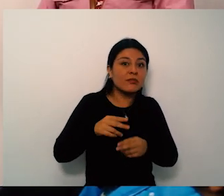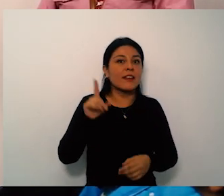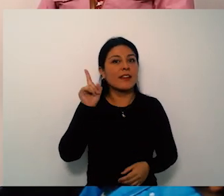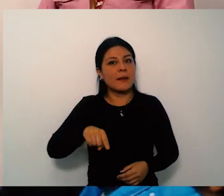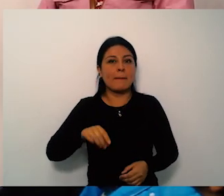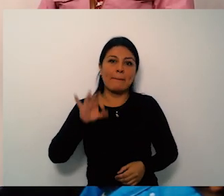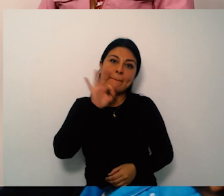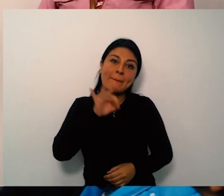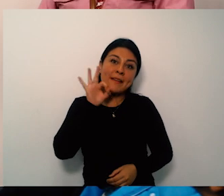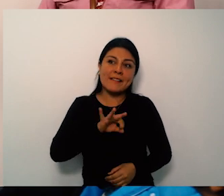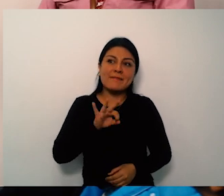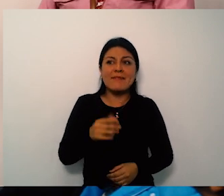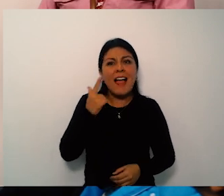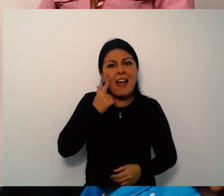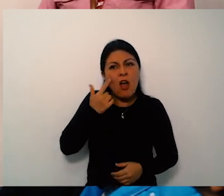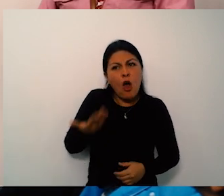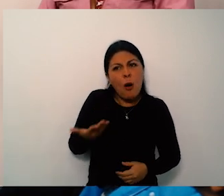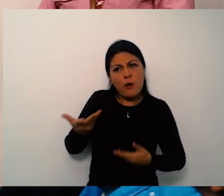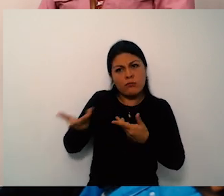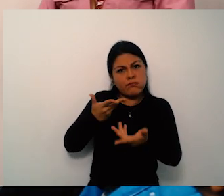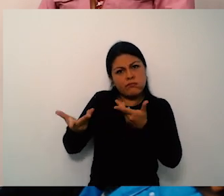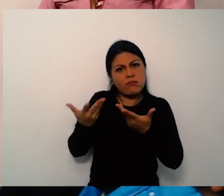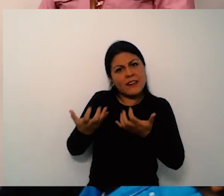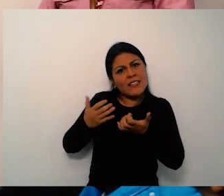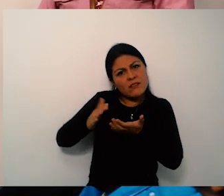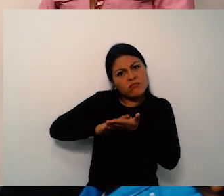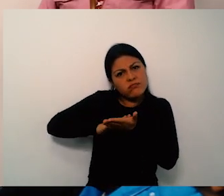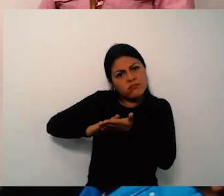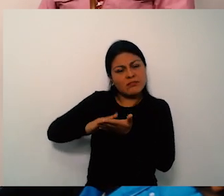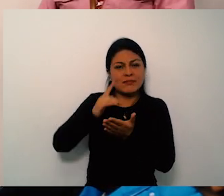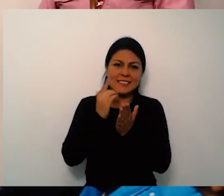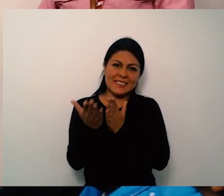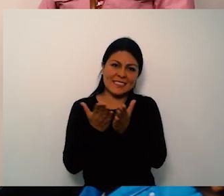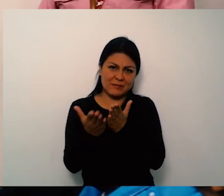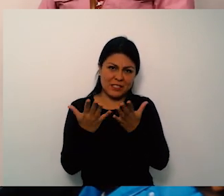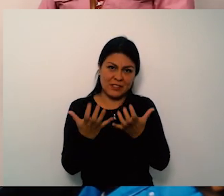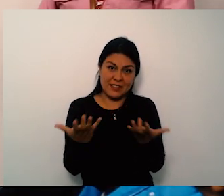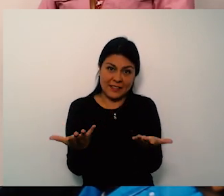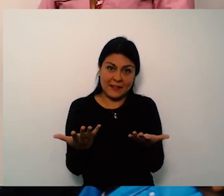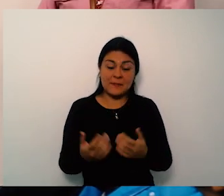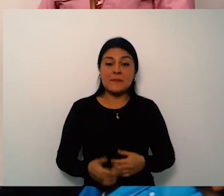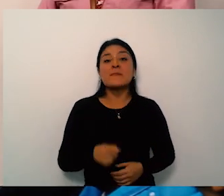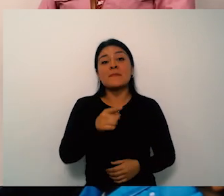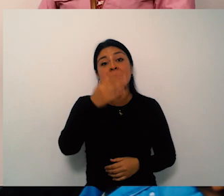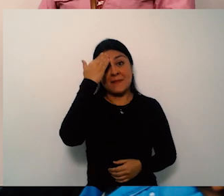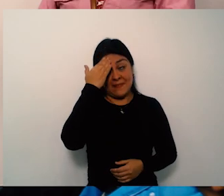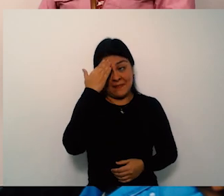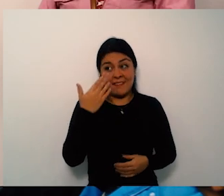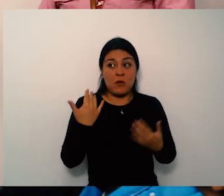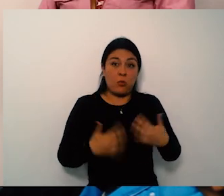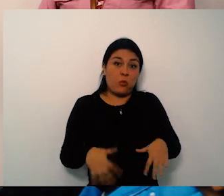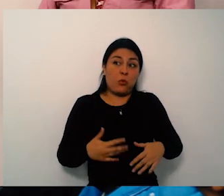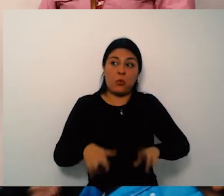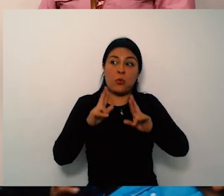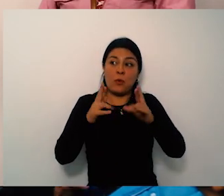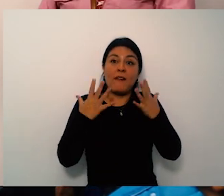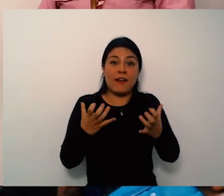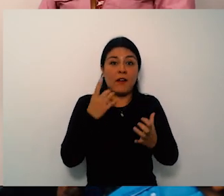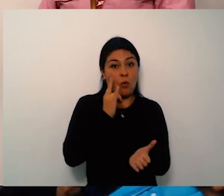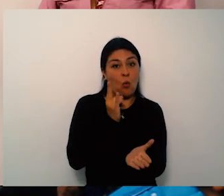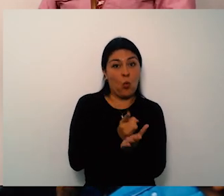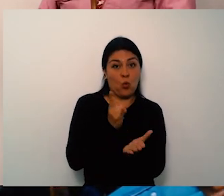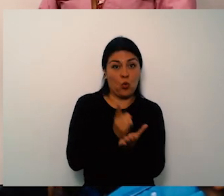movería 6 pacientes al día el tenerlas allá actualmente la básica nos está moviendo dos pacientes y la